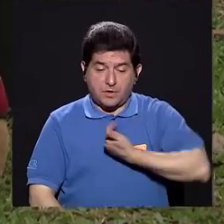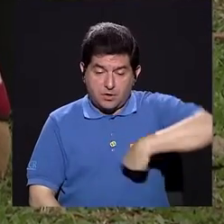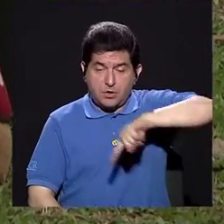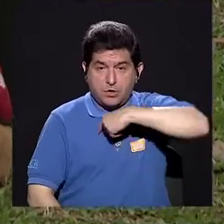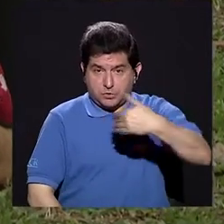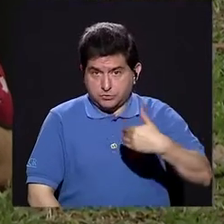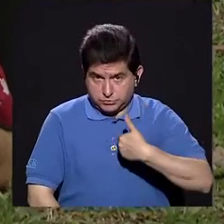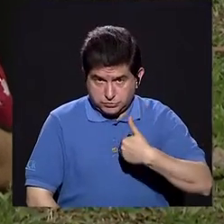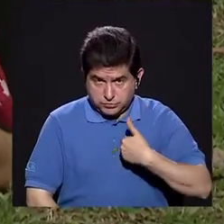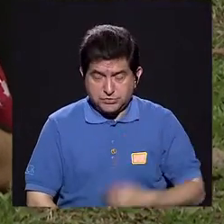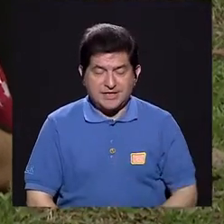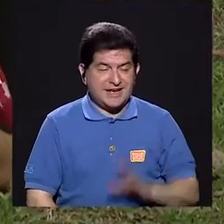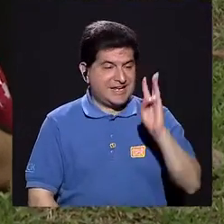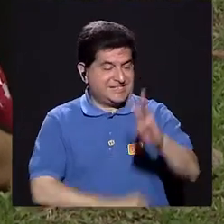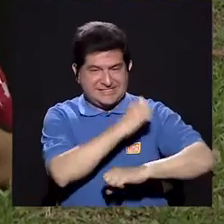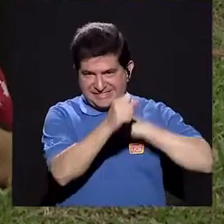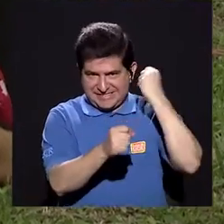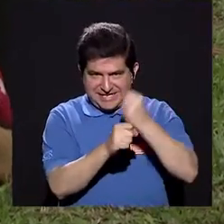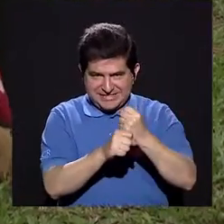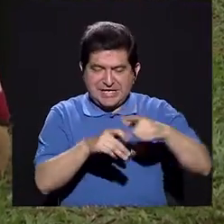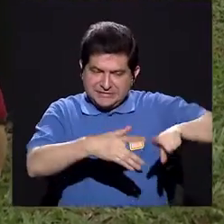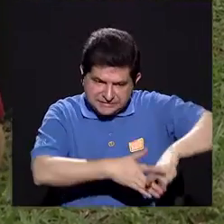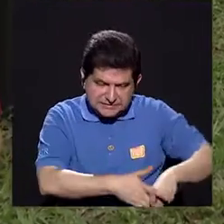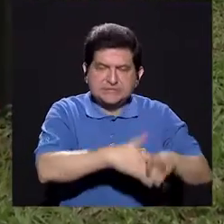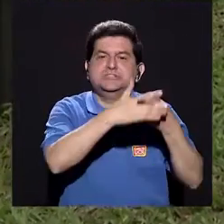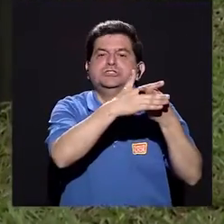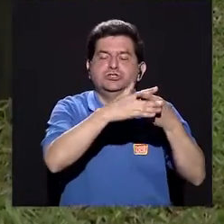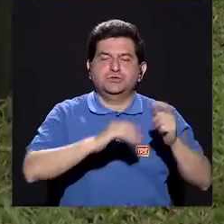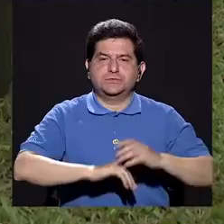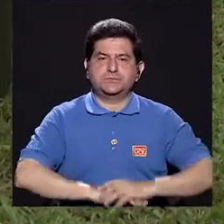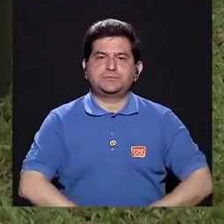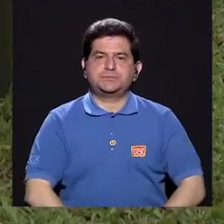Tenemos más de seis años de haber nacido.